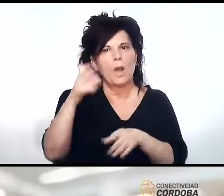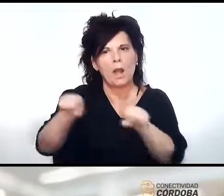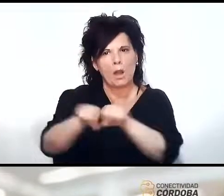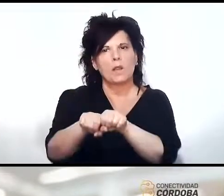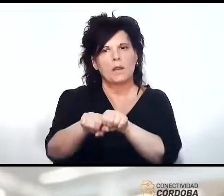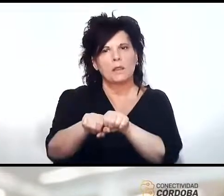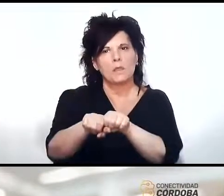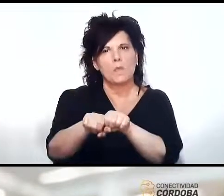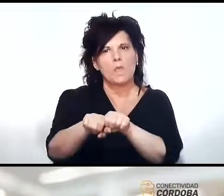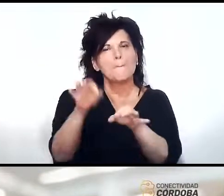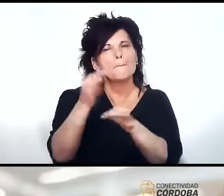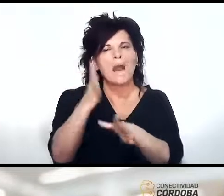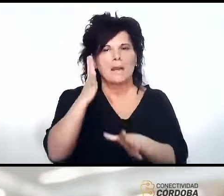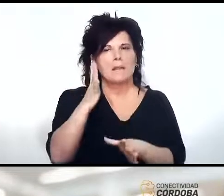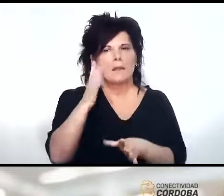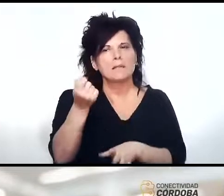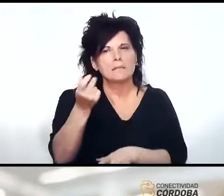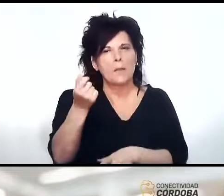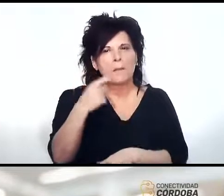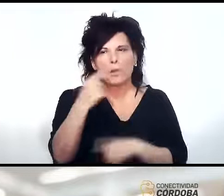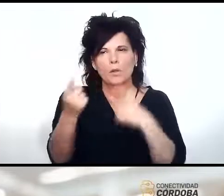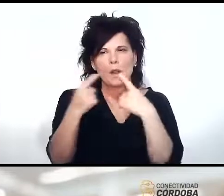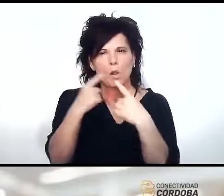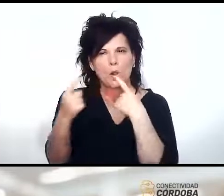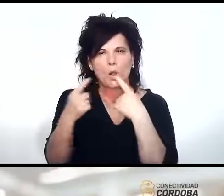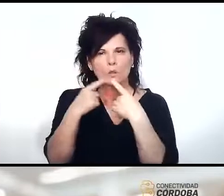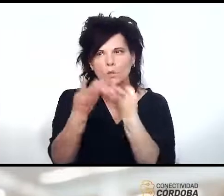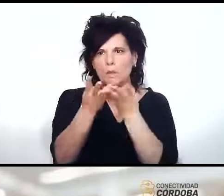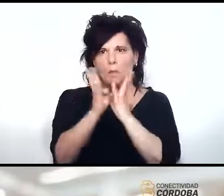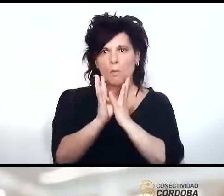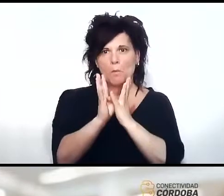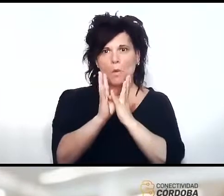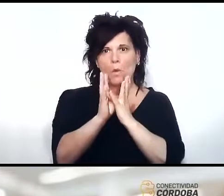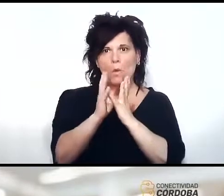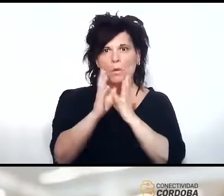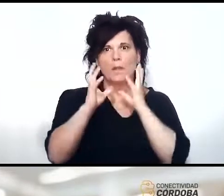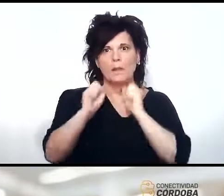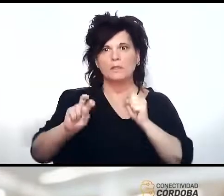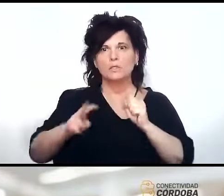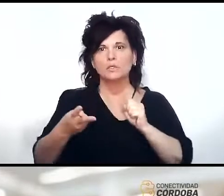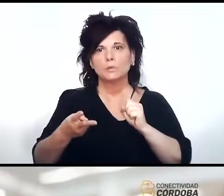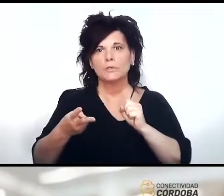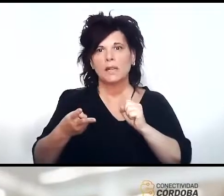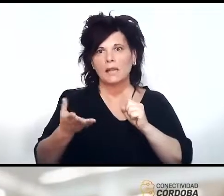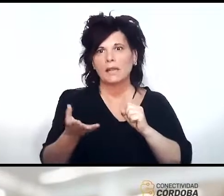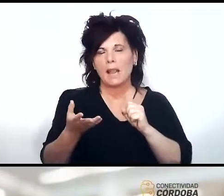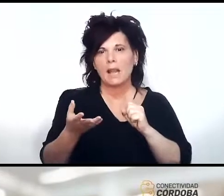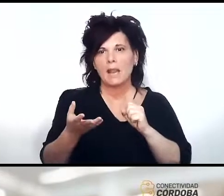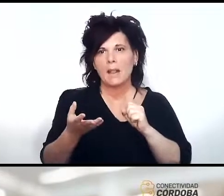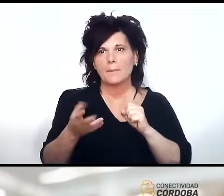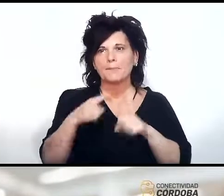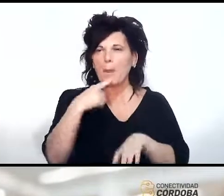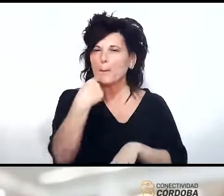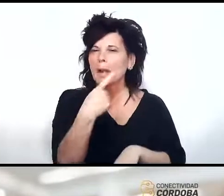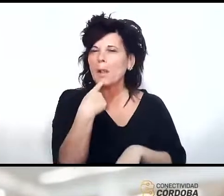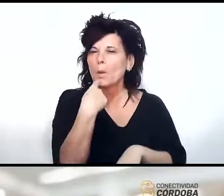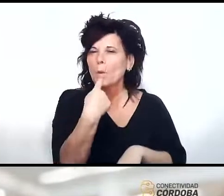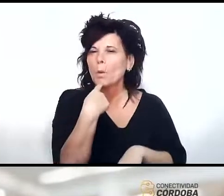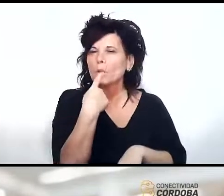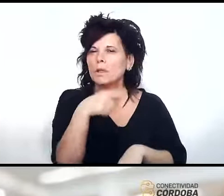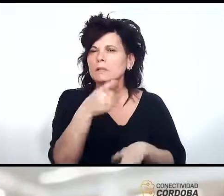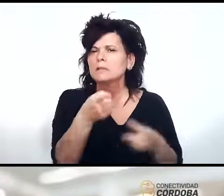hace muy poquito se hizo una consulta pública desde la subsecretaría TIC preguntando las necesidades de esos